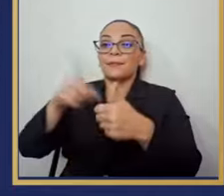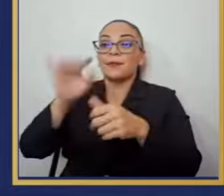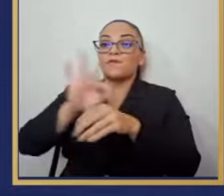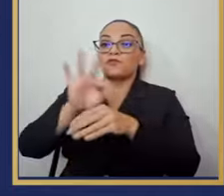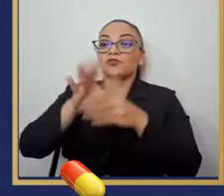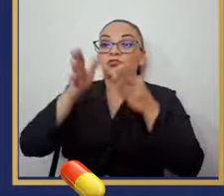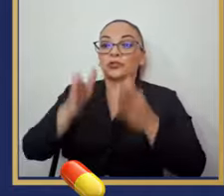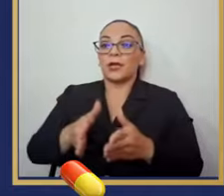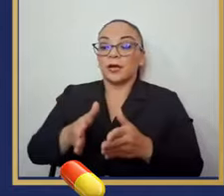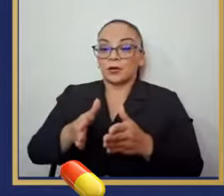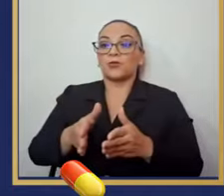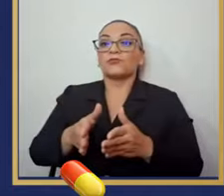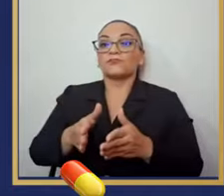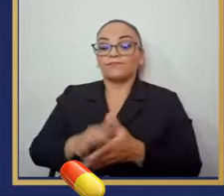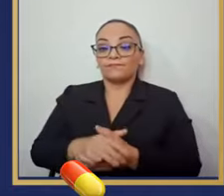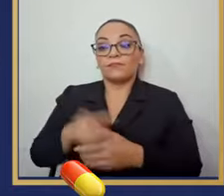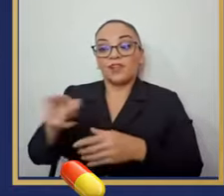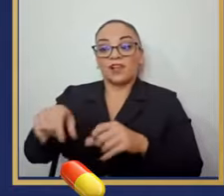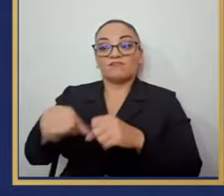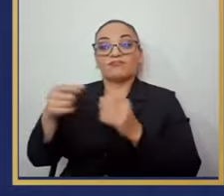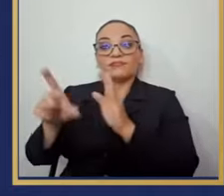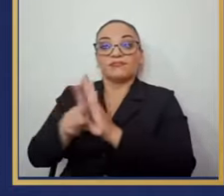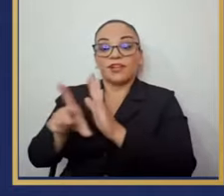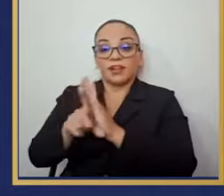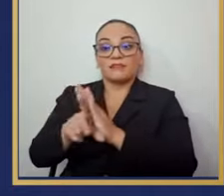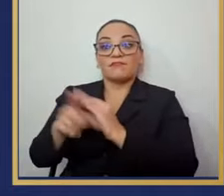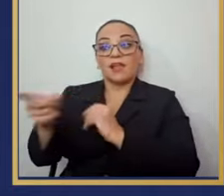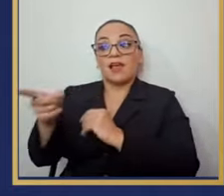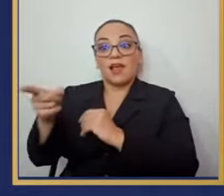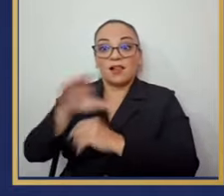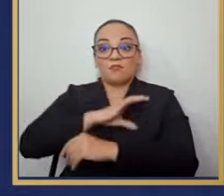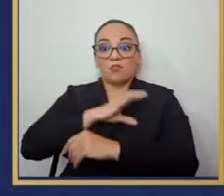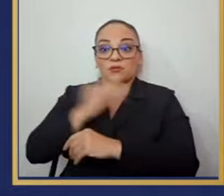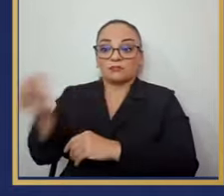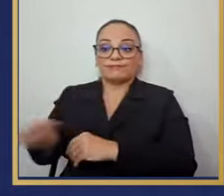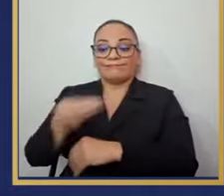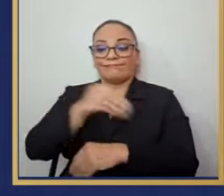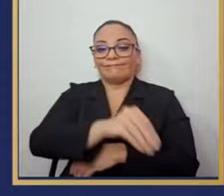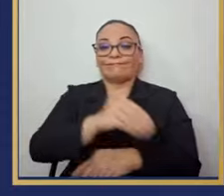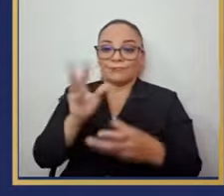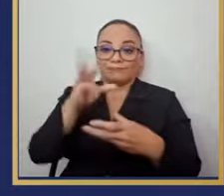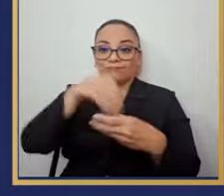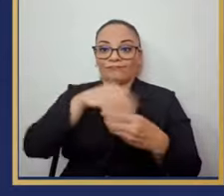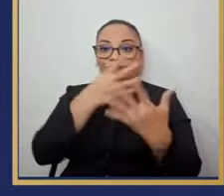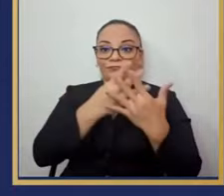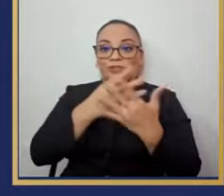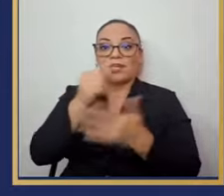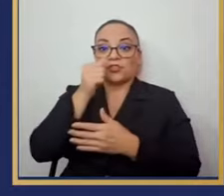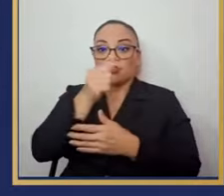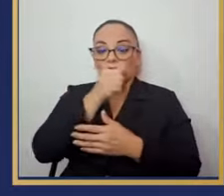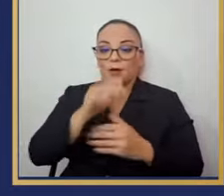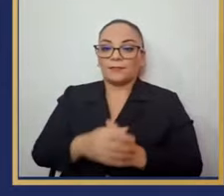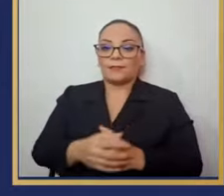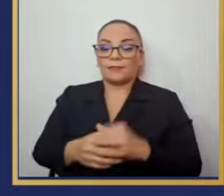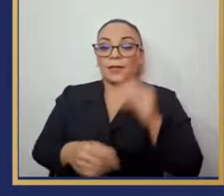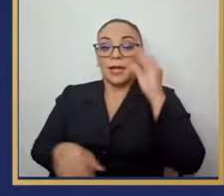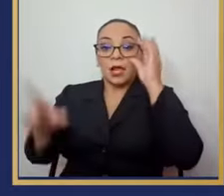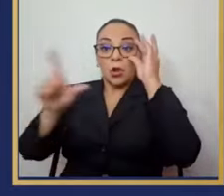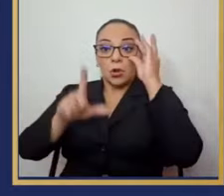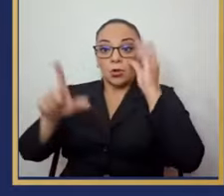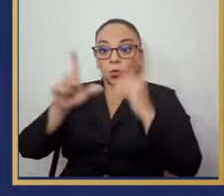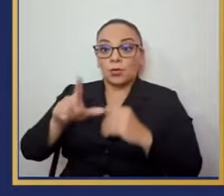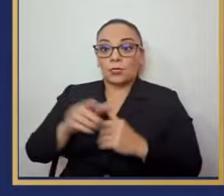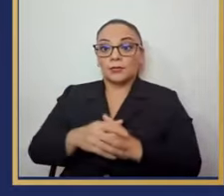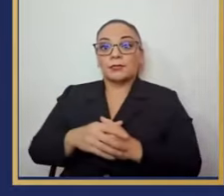intentó quebrantar la ley introduciendo droga. Este lunes hicimos una revisión en el Centro Penitenciario Vilma